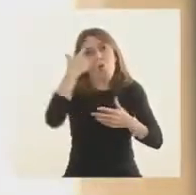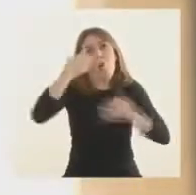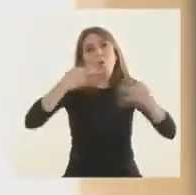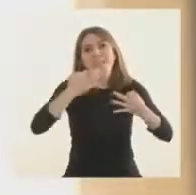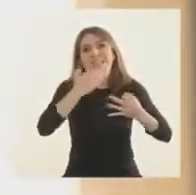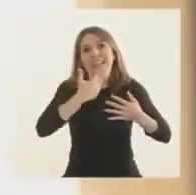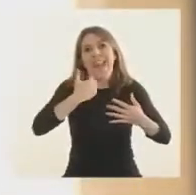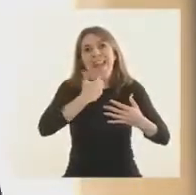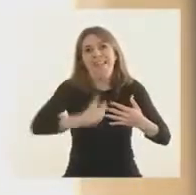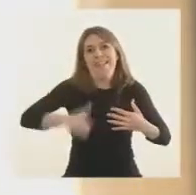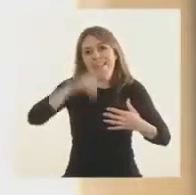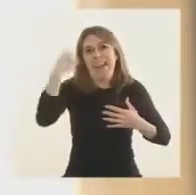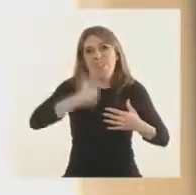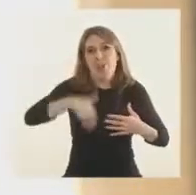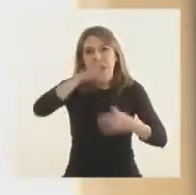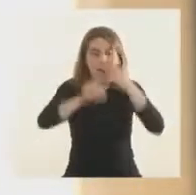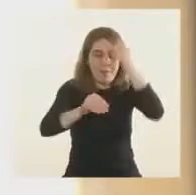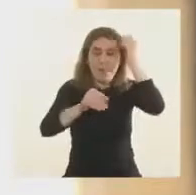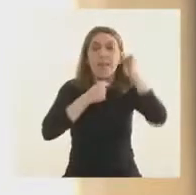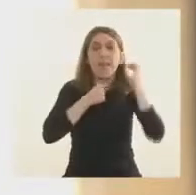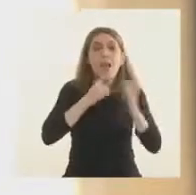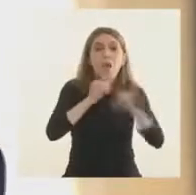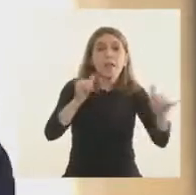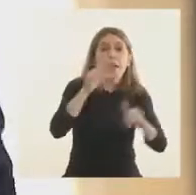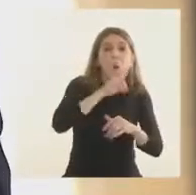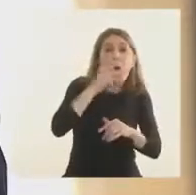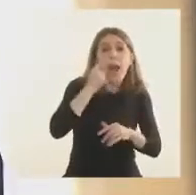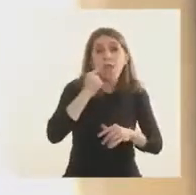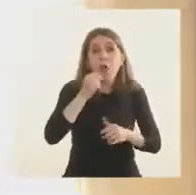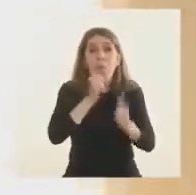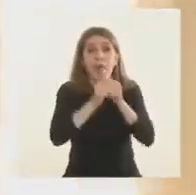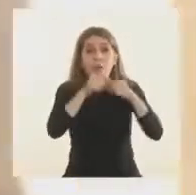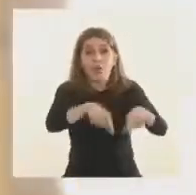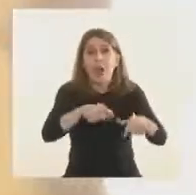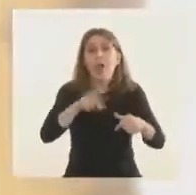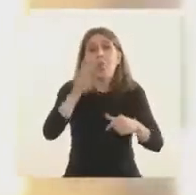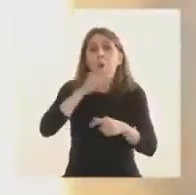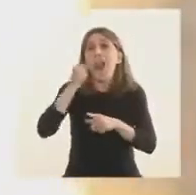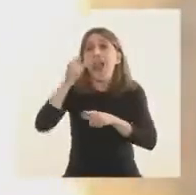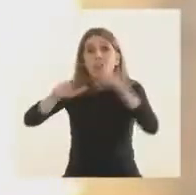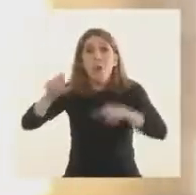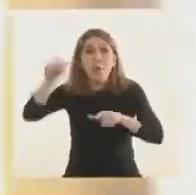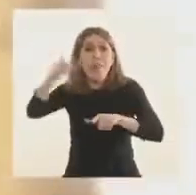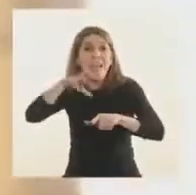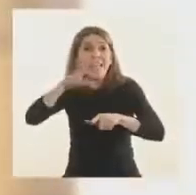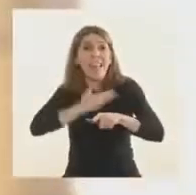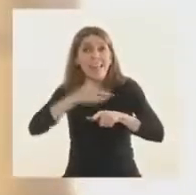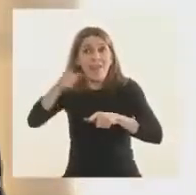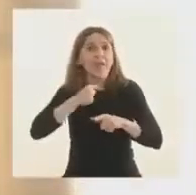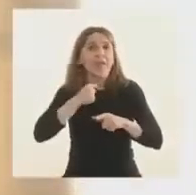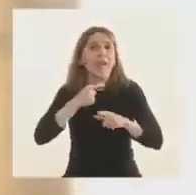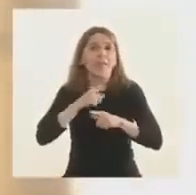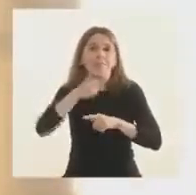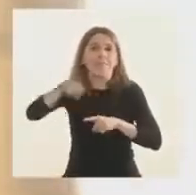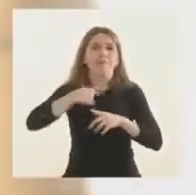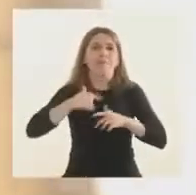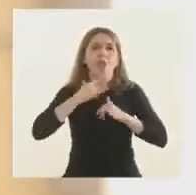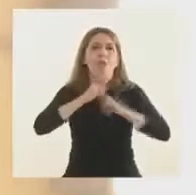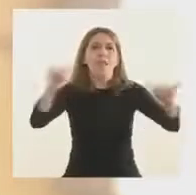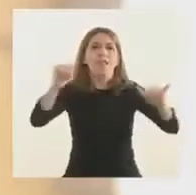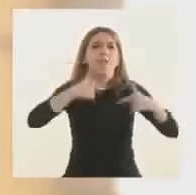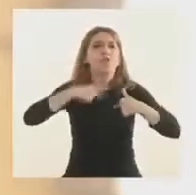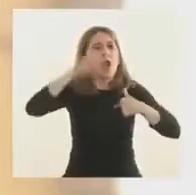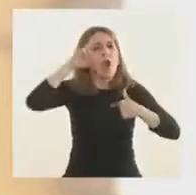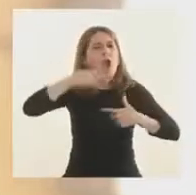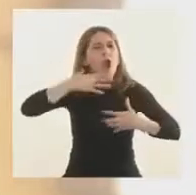quiero decirles a los rosarinos y las rosarinas y a los santafesinos y a las santafesinas que estoy acá con el compromiso de siempre